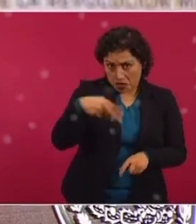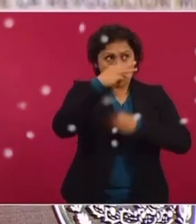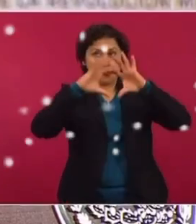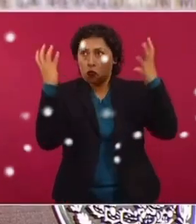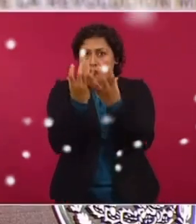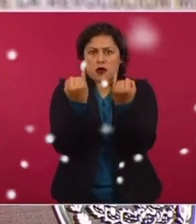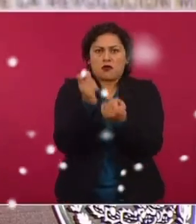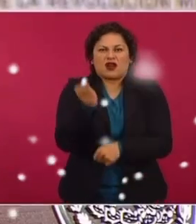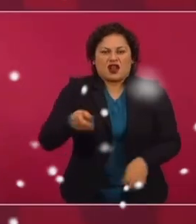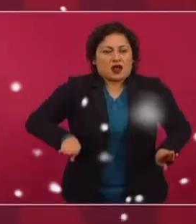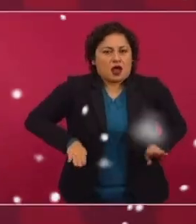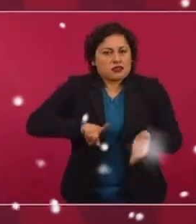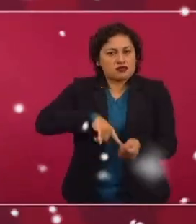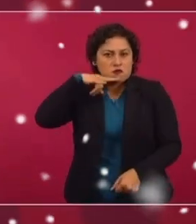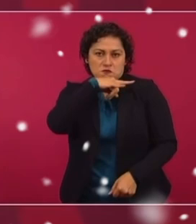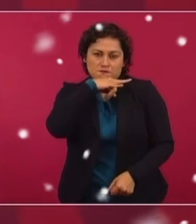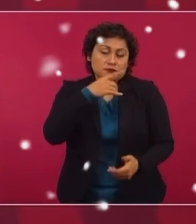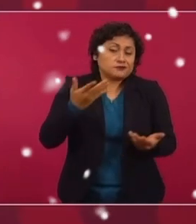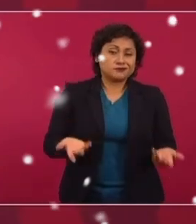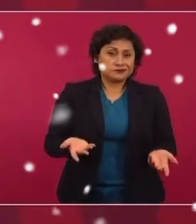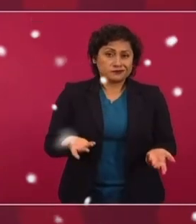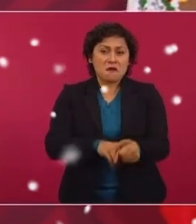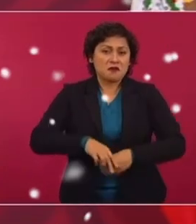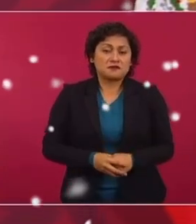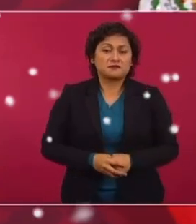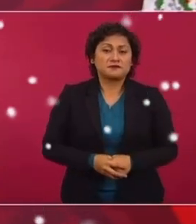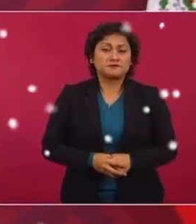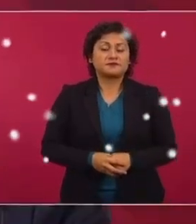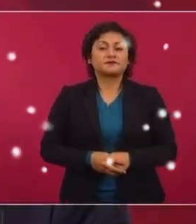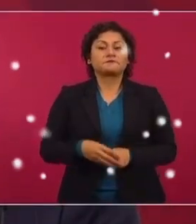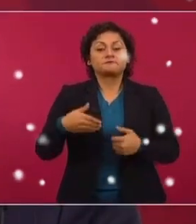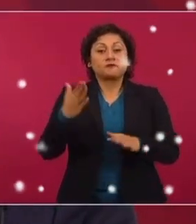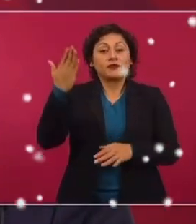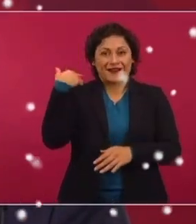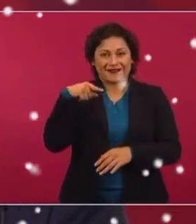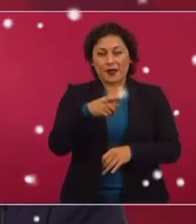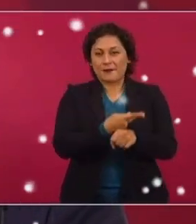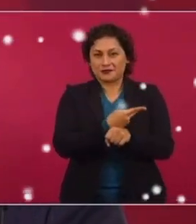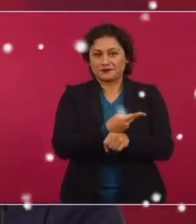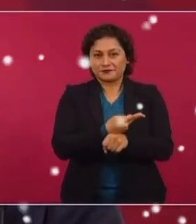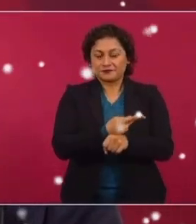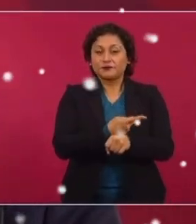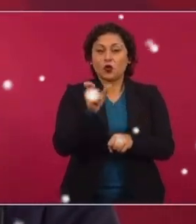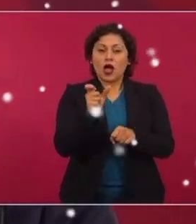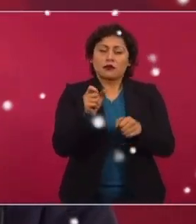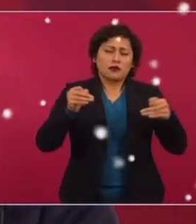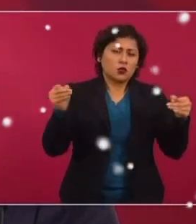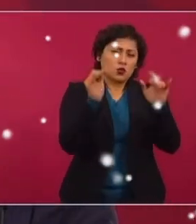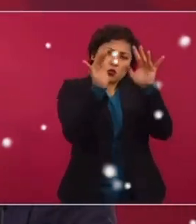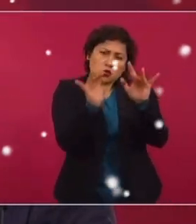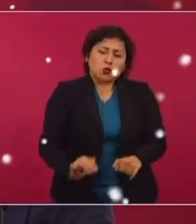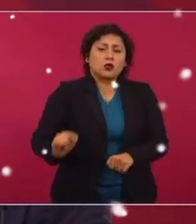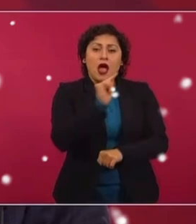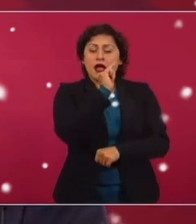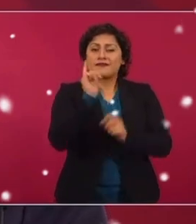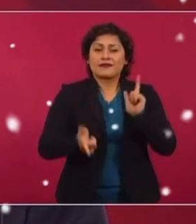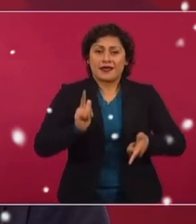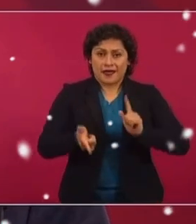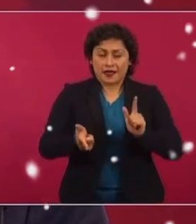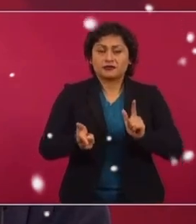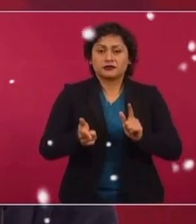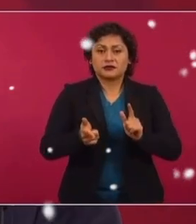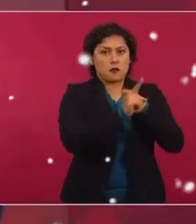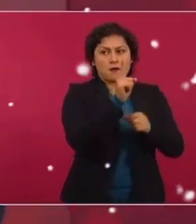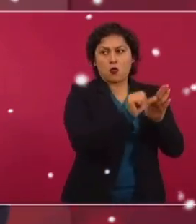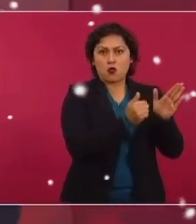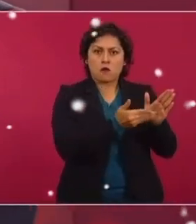siempre los agarra uno de bajada. En ese entonces, de las heladas que sufrió mucho la gente en Texas, nosotros resolvimos el